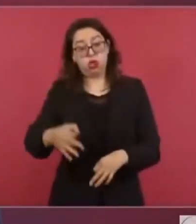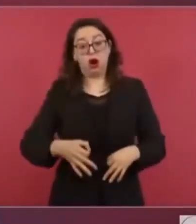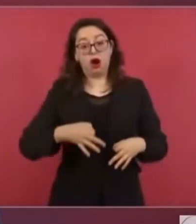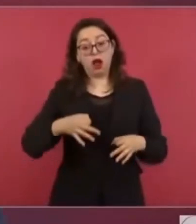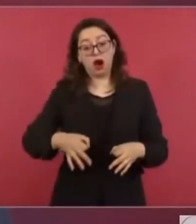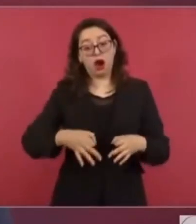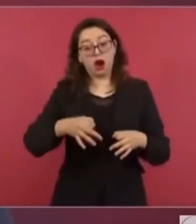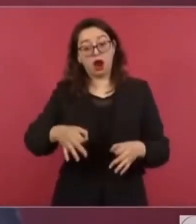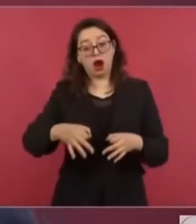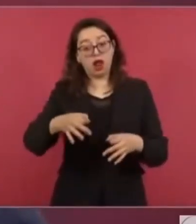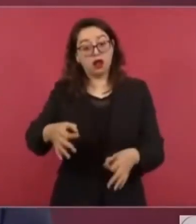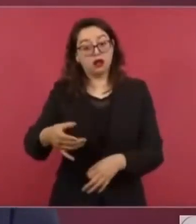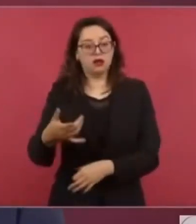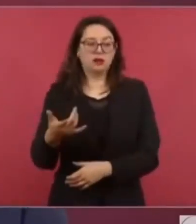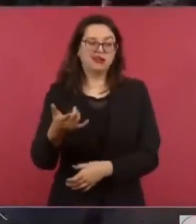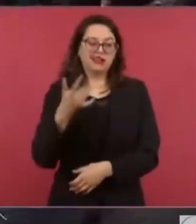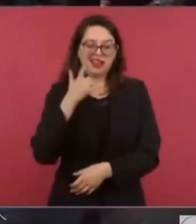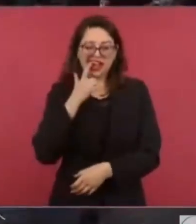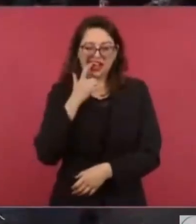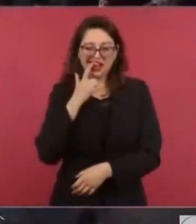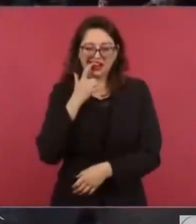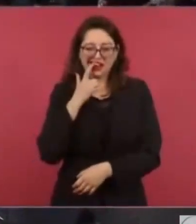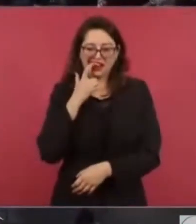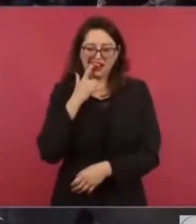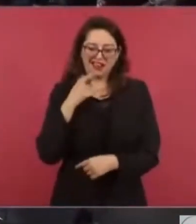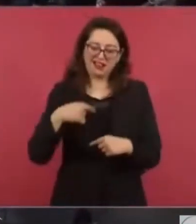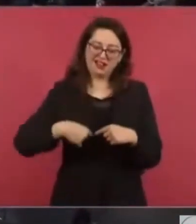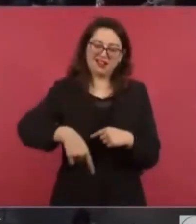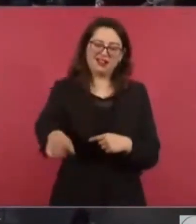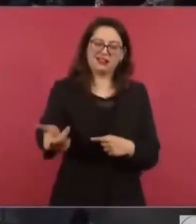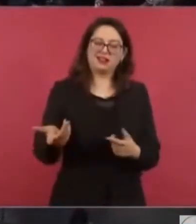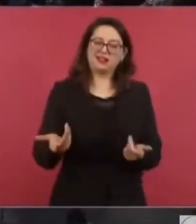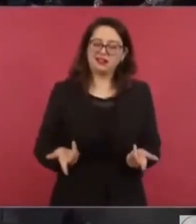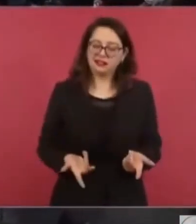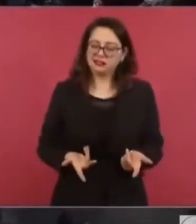Porque no se vayan a llevar 10 meses, porque